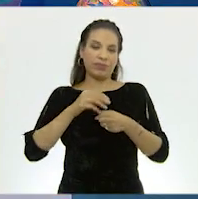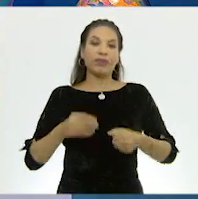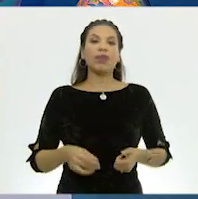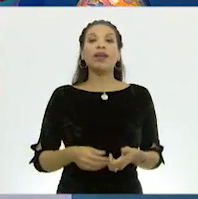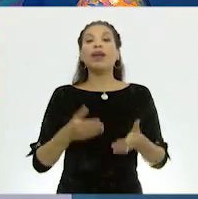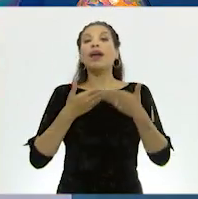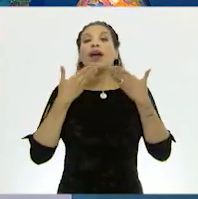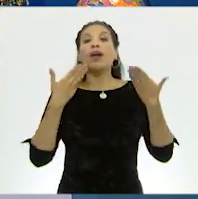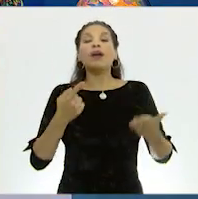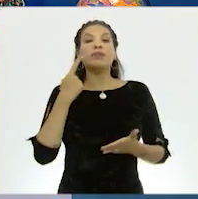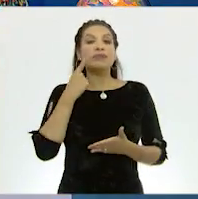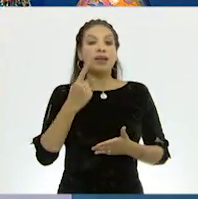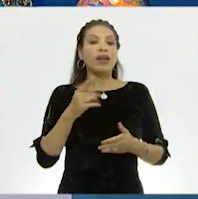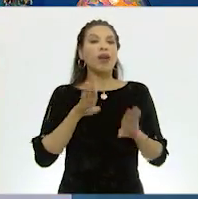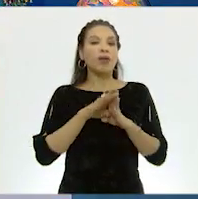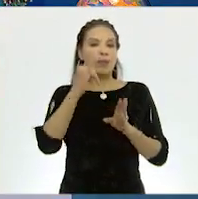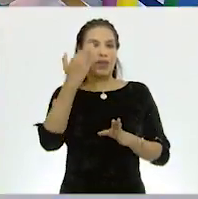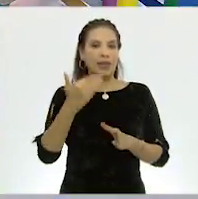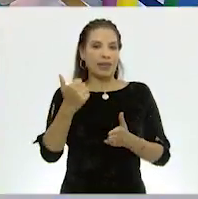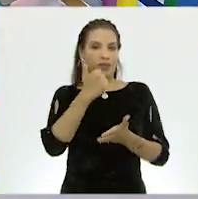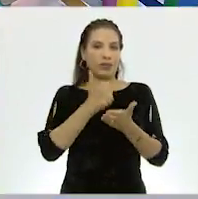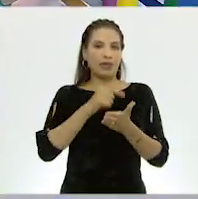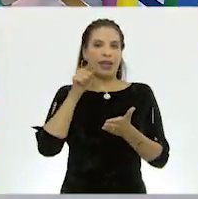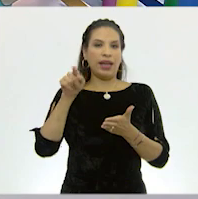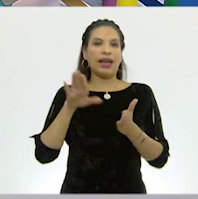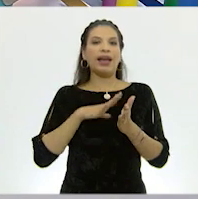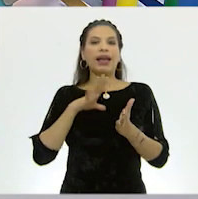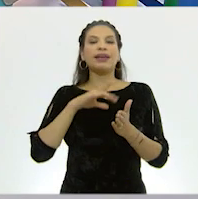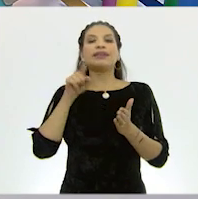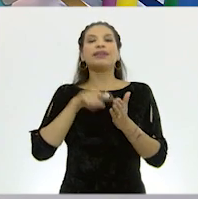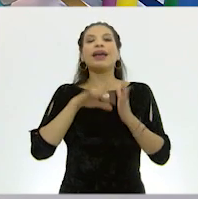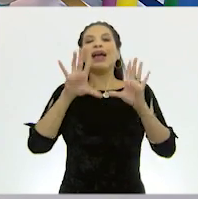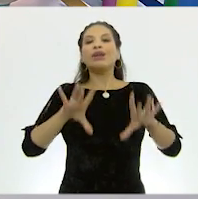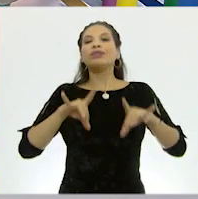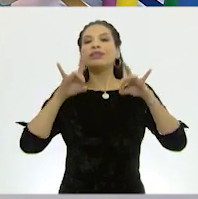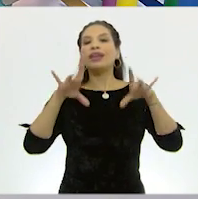Ahora, veamos esta imagen de la ciudad de Sydney, en Australia.